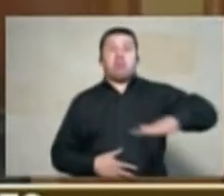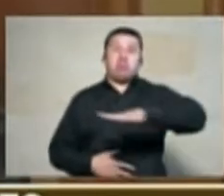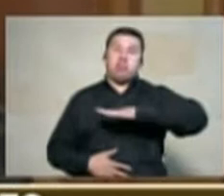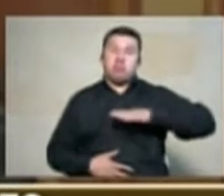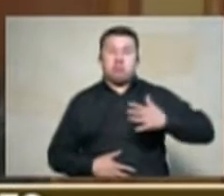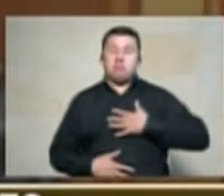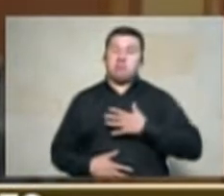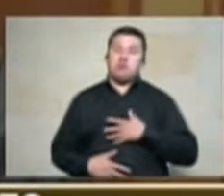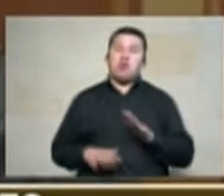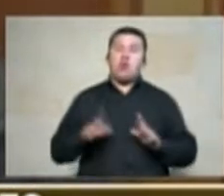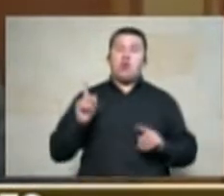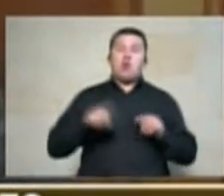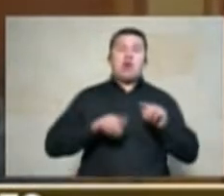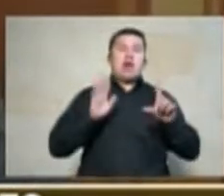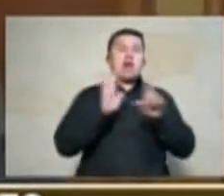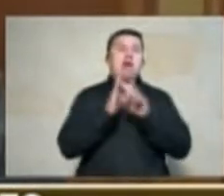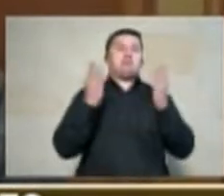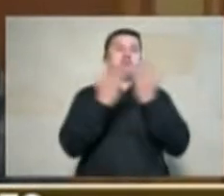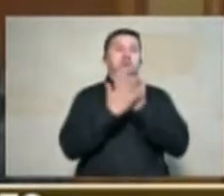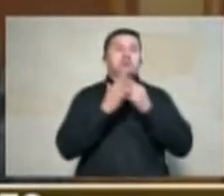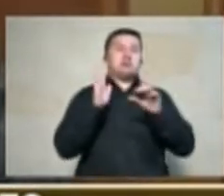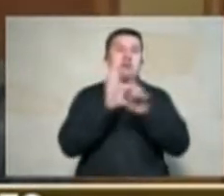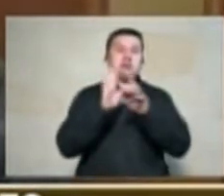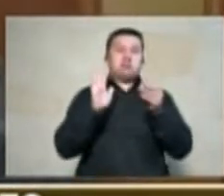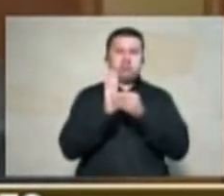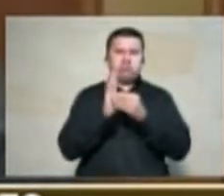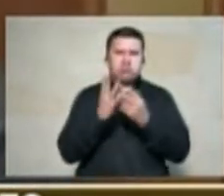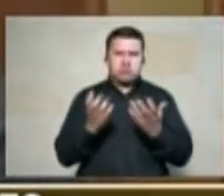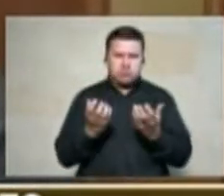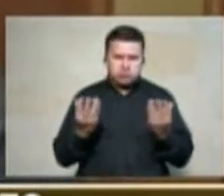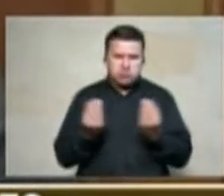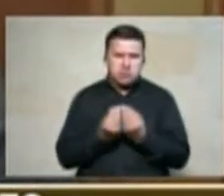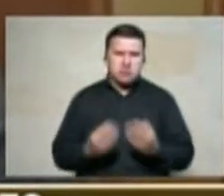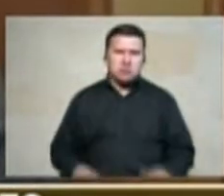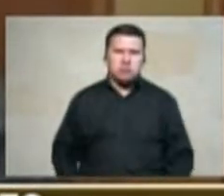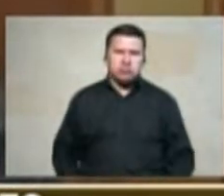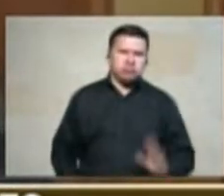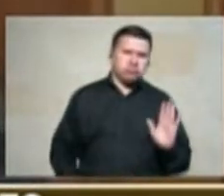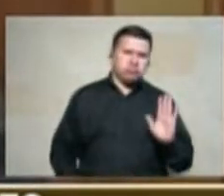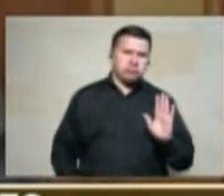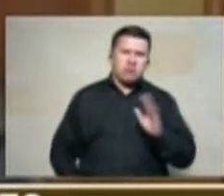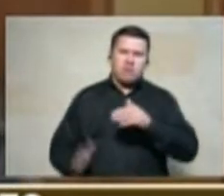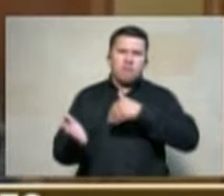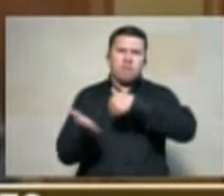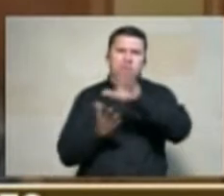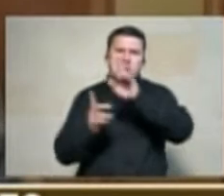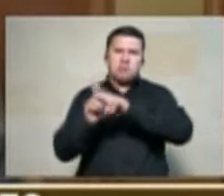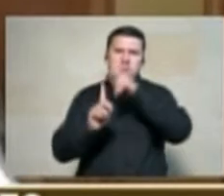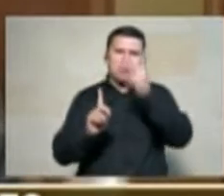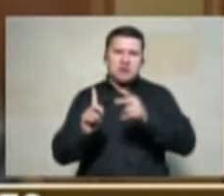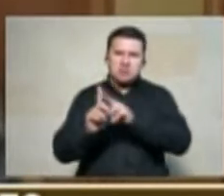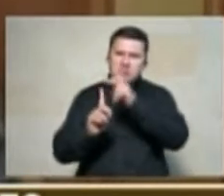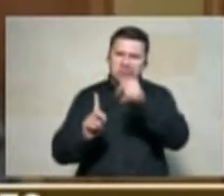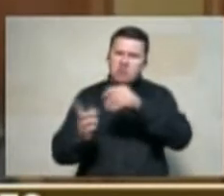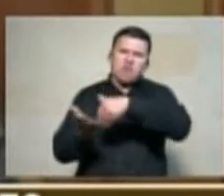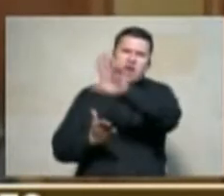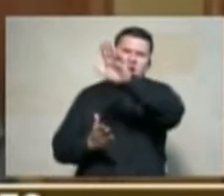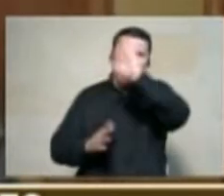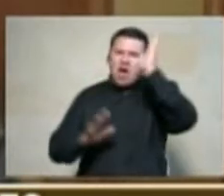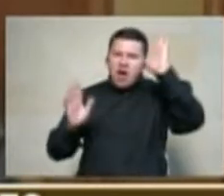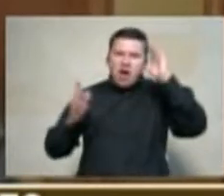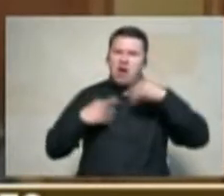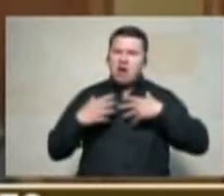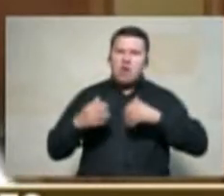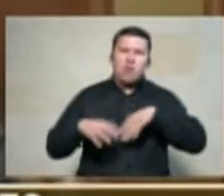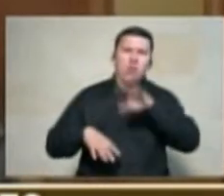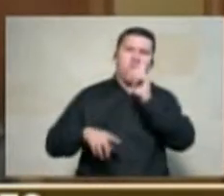restitución que lo que quieren es descalificar a las víctimas y que lo que quieren es casi que